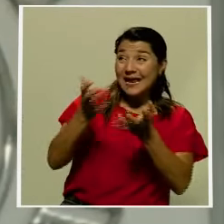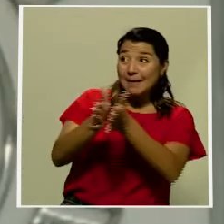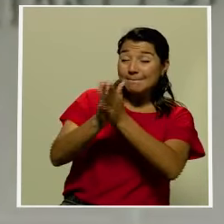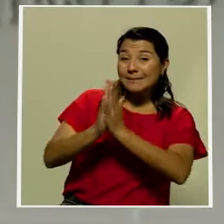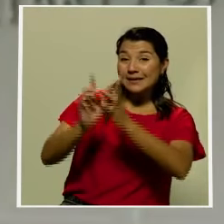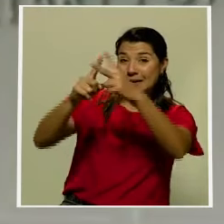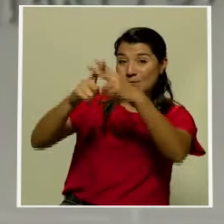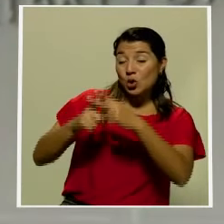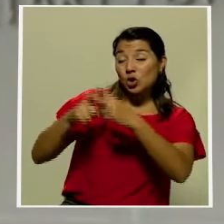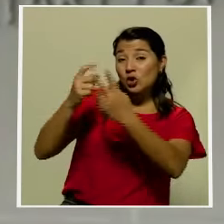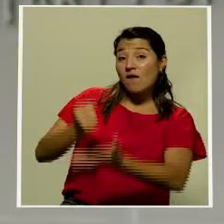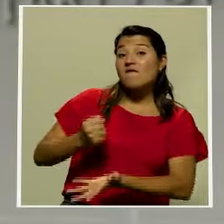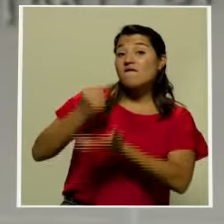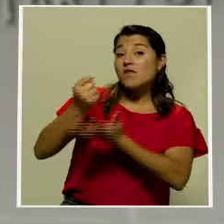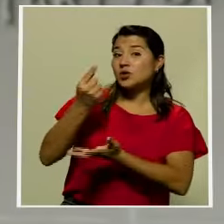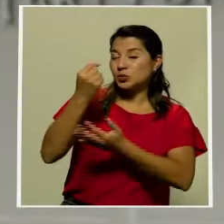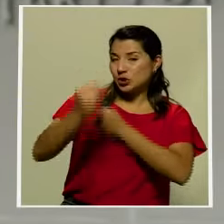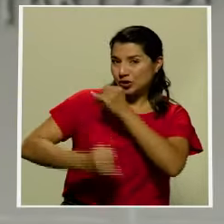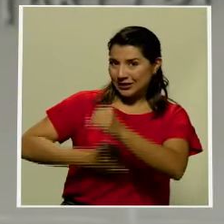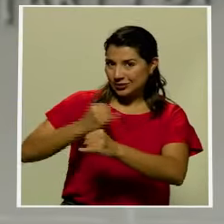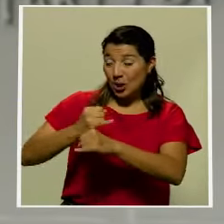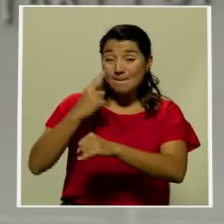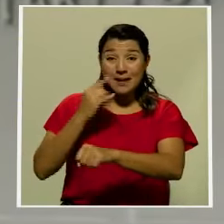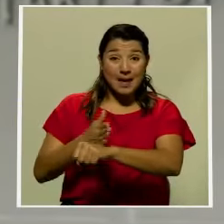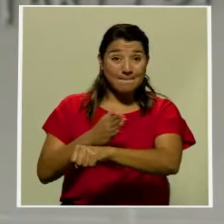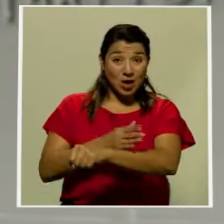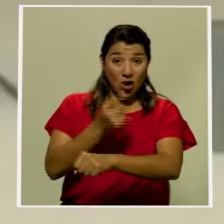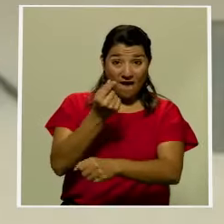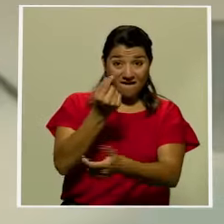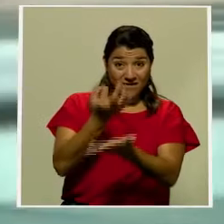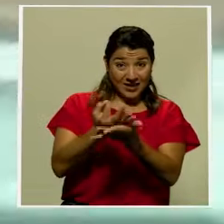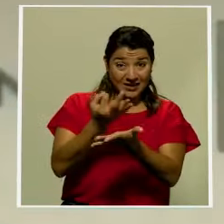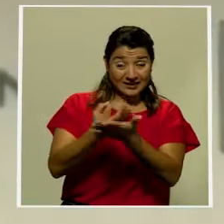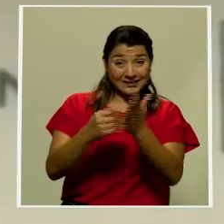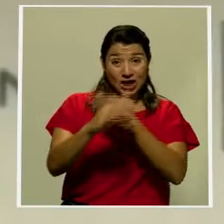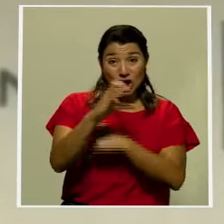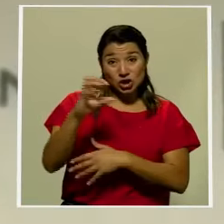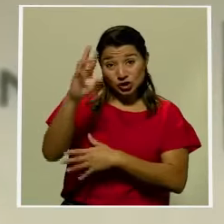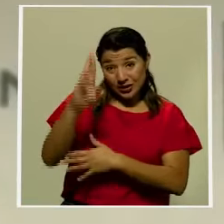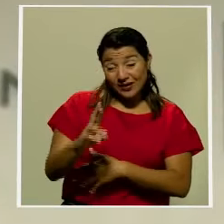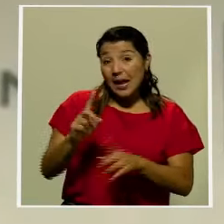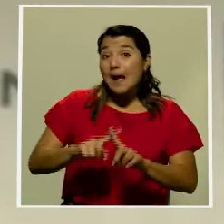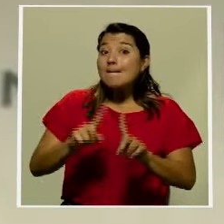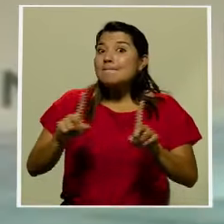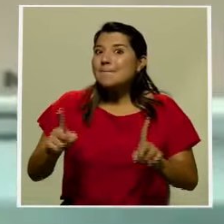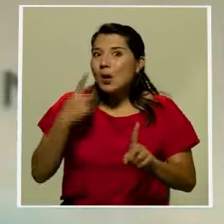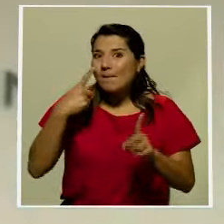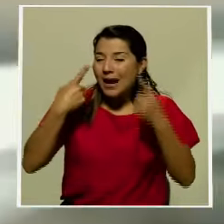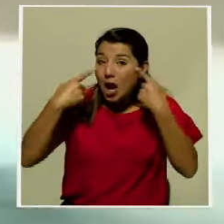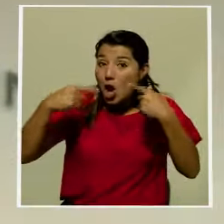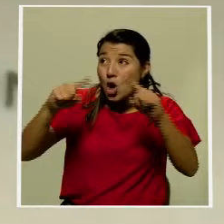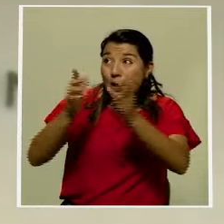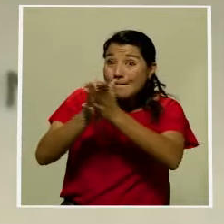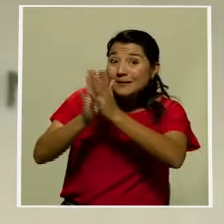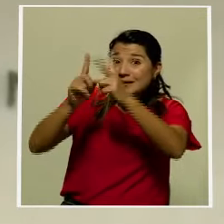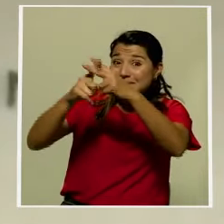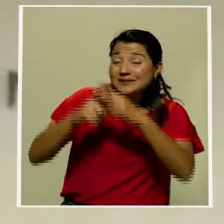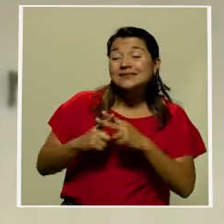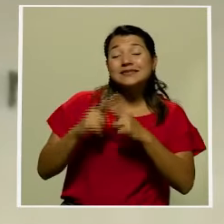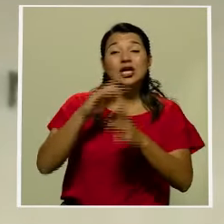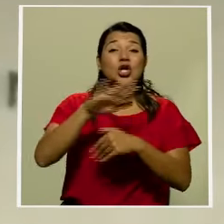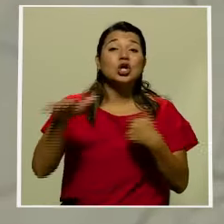subsanar las finanzas de Costa Rica Pero para llegar a ese acuerdo todo señala que existirá algo que la sociedad